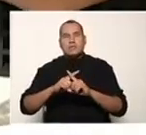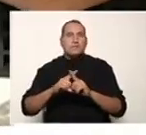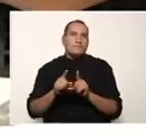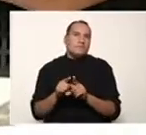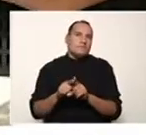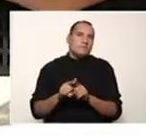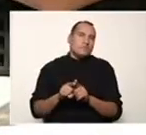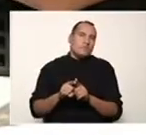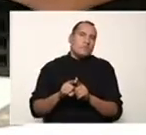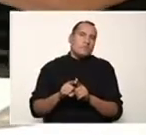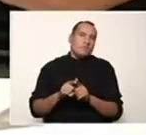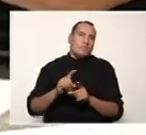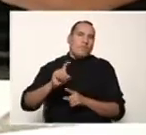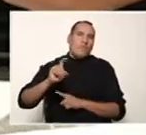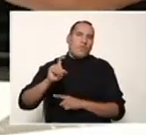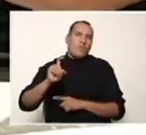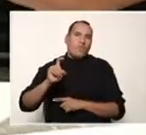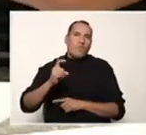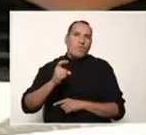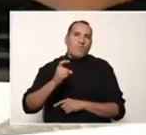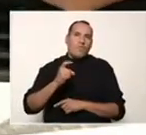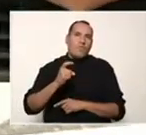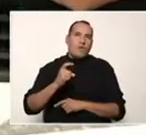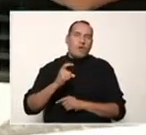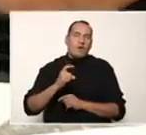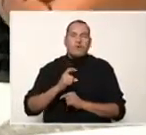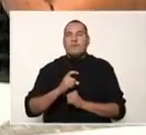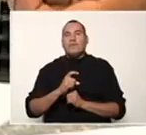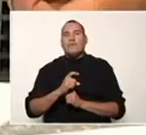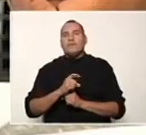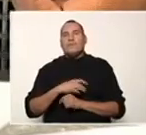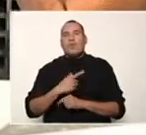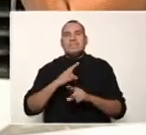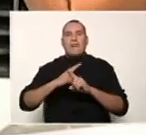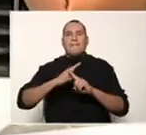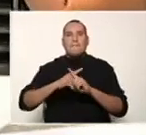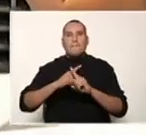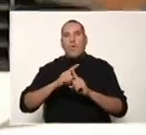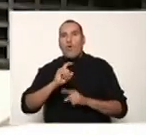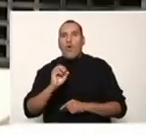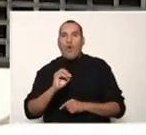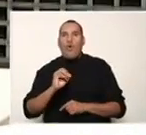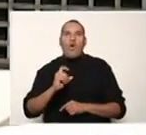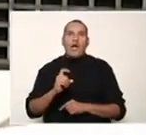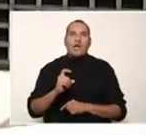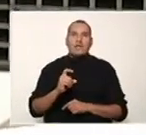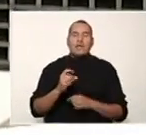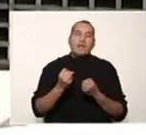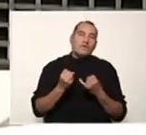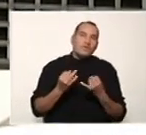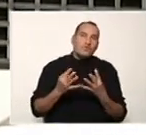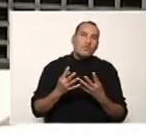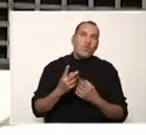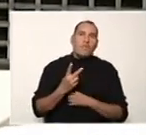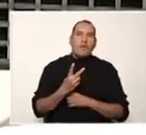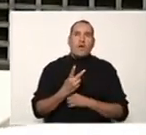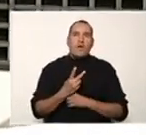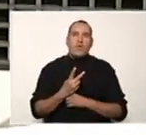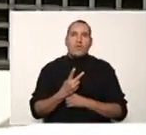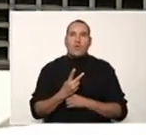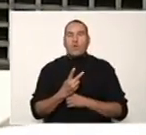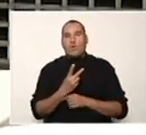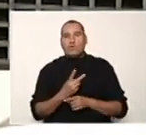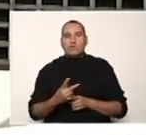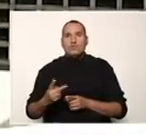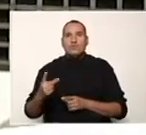vamos a utilizar en este caso como una X, porque el ejercicio... ambos valores. Así es. Y el número 2, en este caso, fíjate que se coloca en la parte